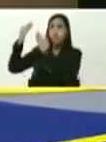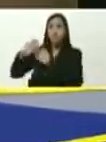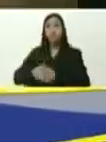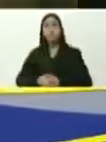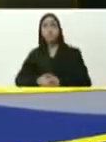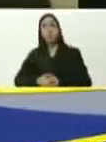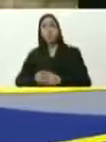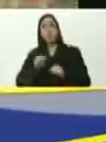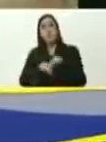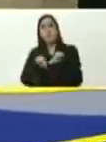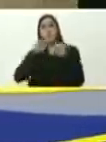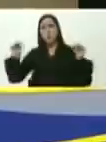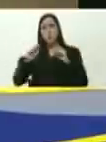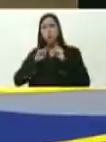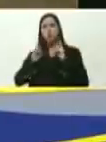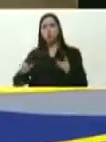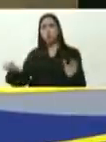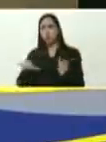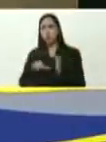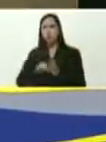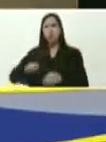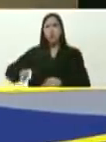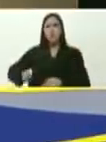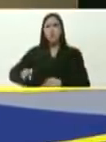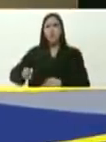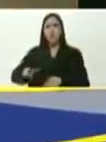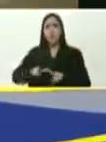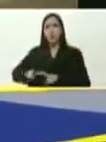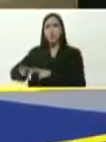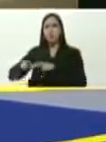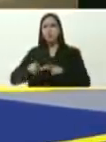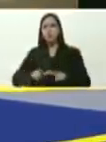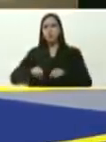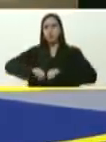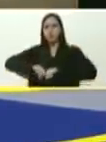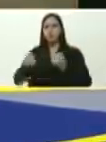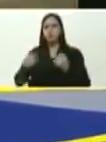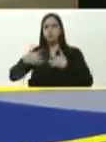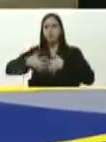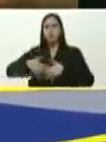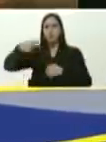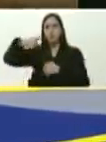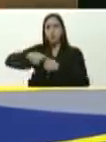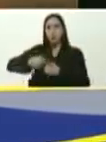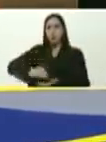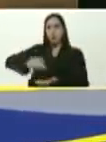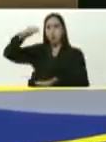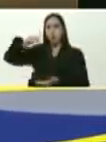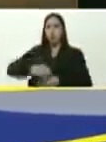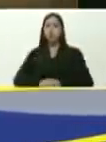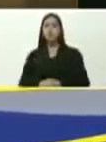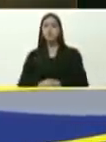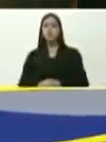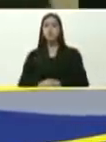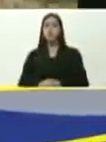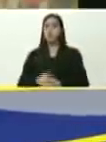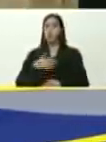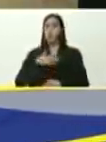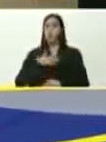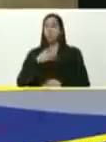la carretera, nacional de Charayave, destruyeron, el llenadero de gas, pero yo les dije,